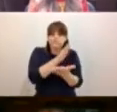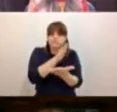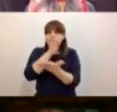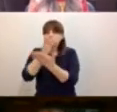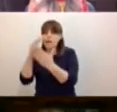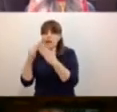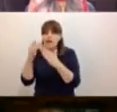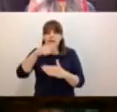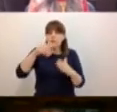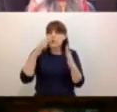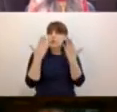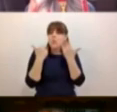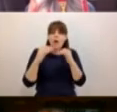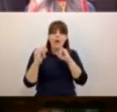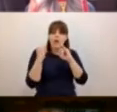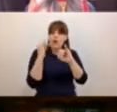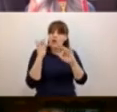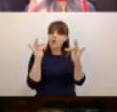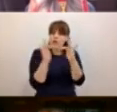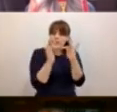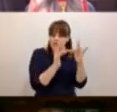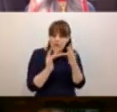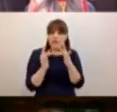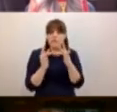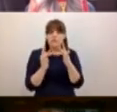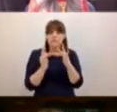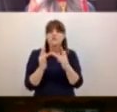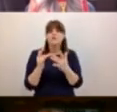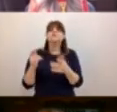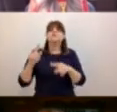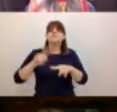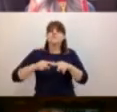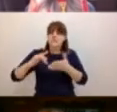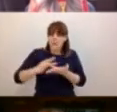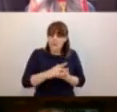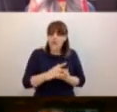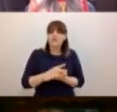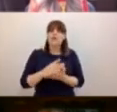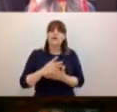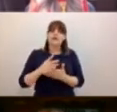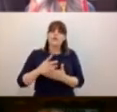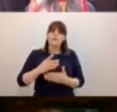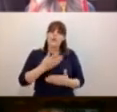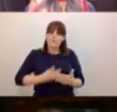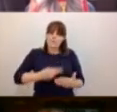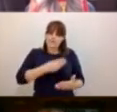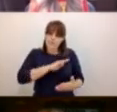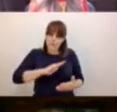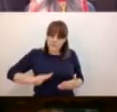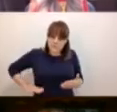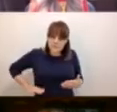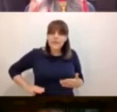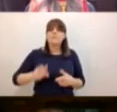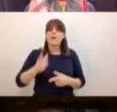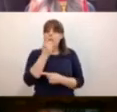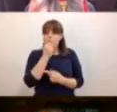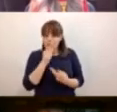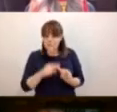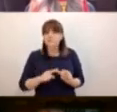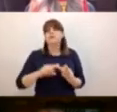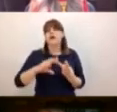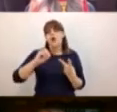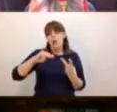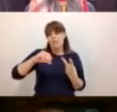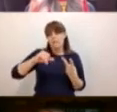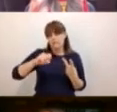regiones apartadas, a la tarea educativa se sumaron presidentes municipales, policías, comisarios ejidales, desde